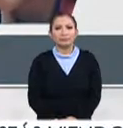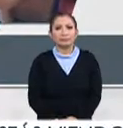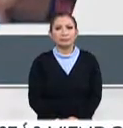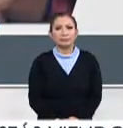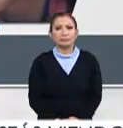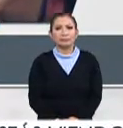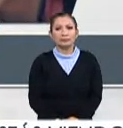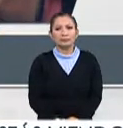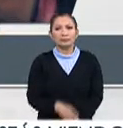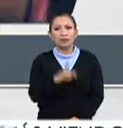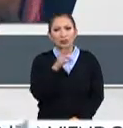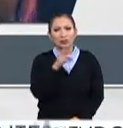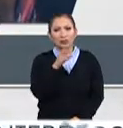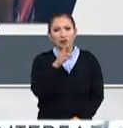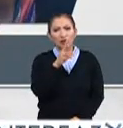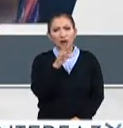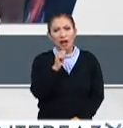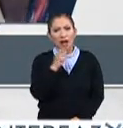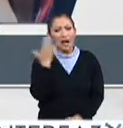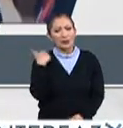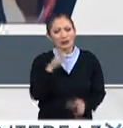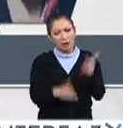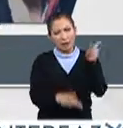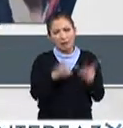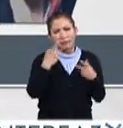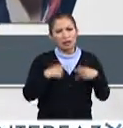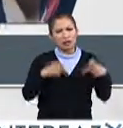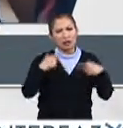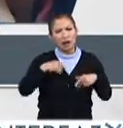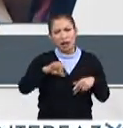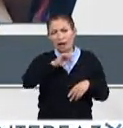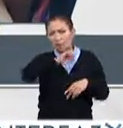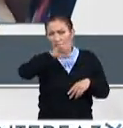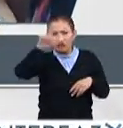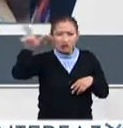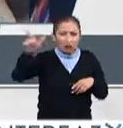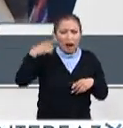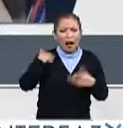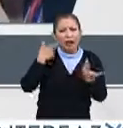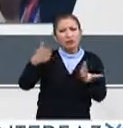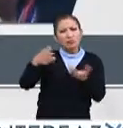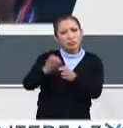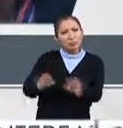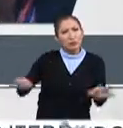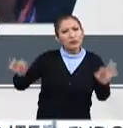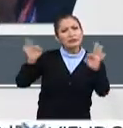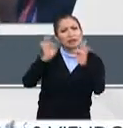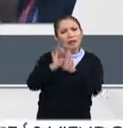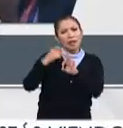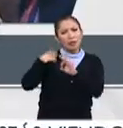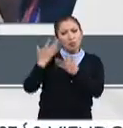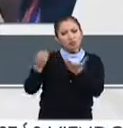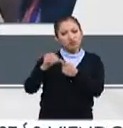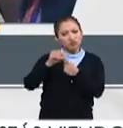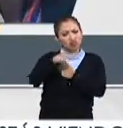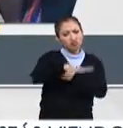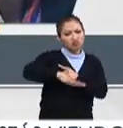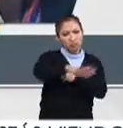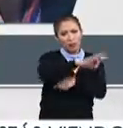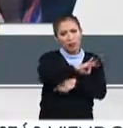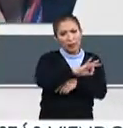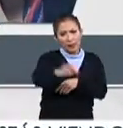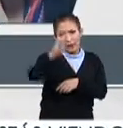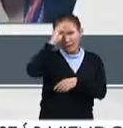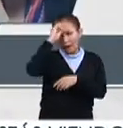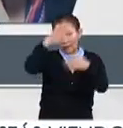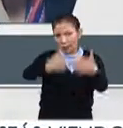Doctora, también platicábamos con diferentes especialistas sobre la relevancia y el gran impacto que puede tener la